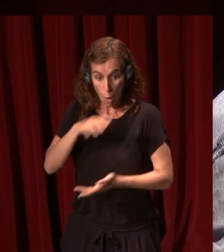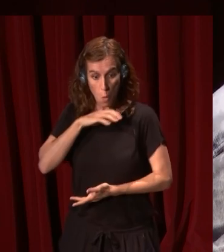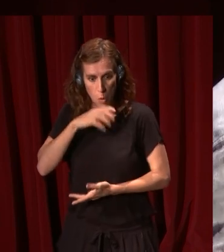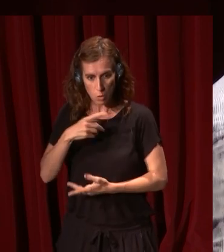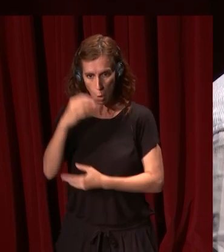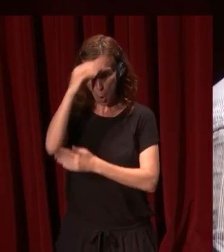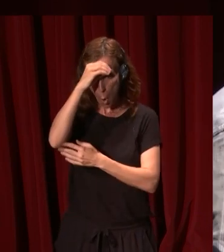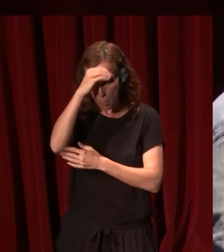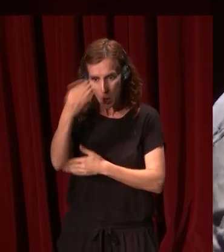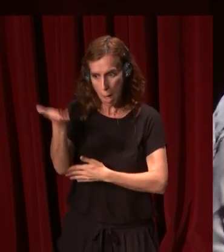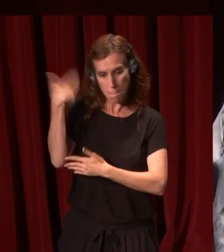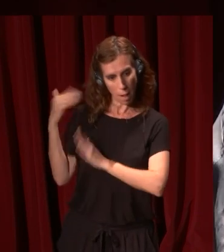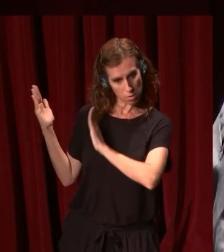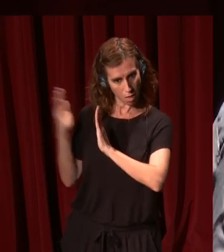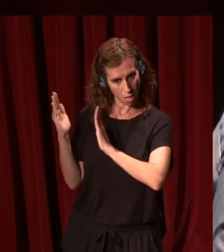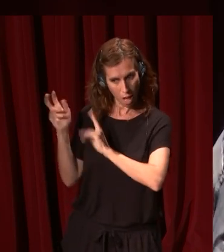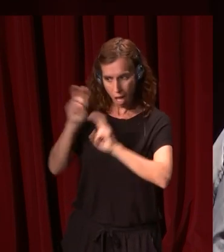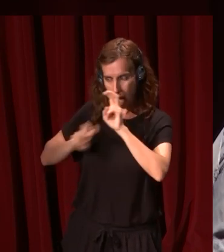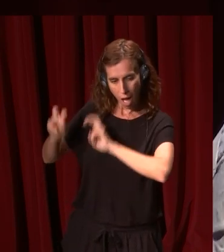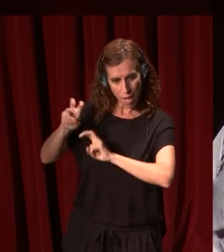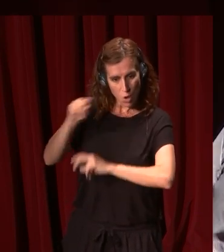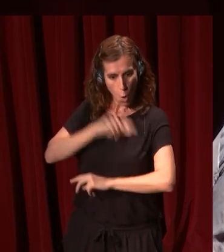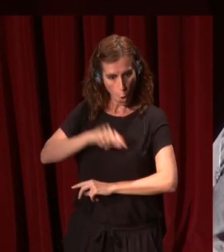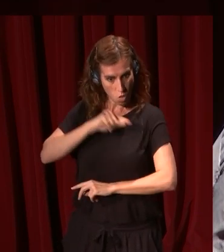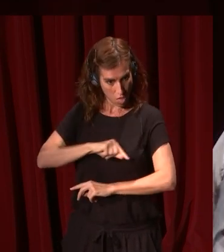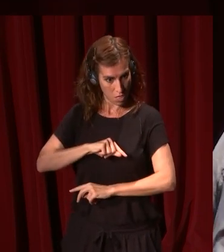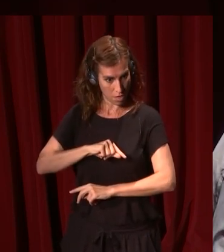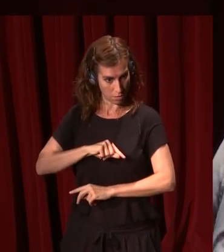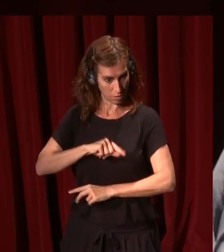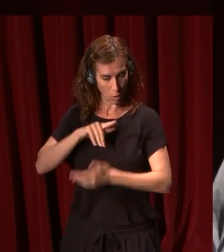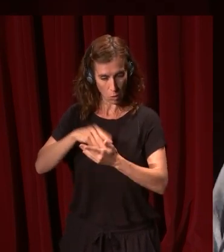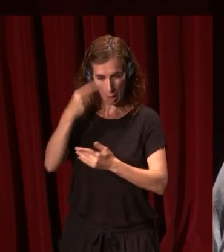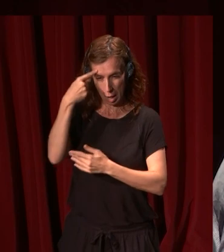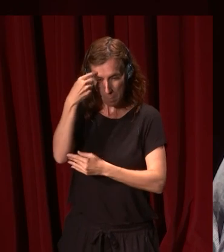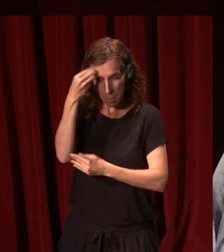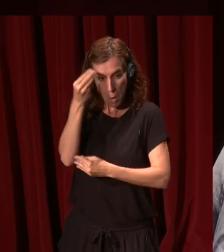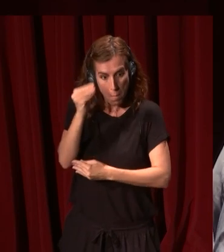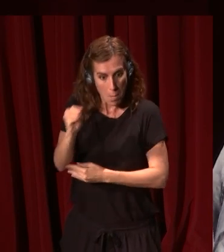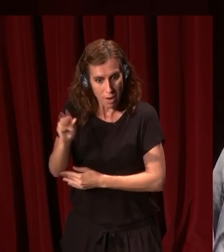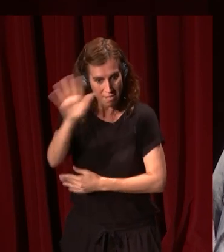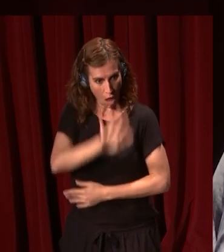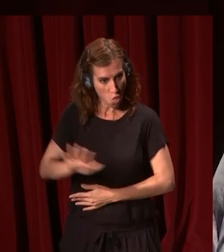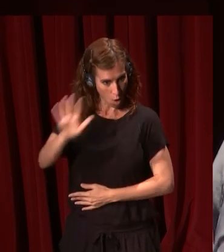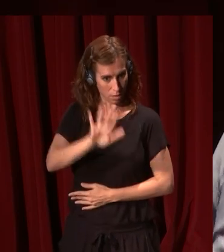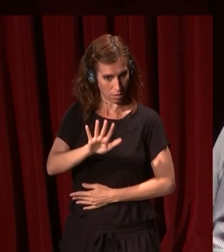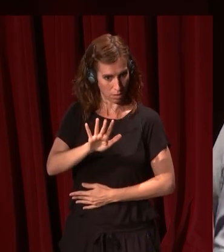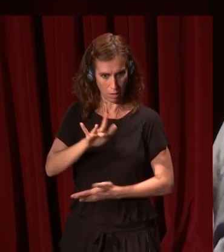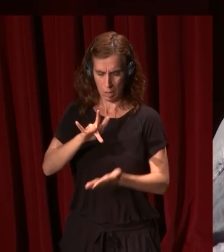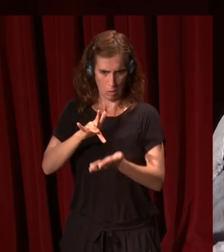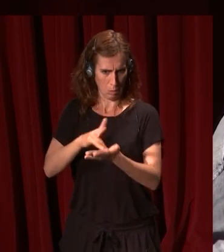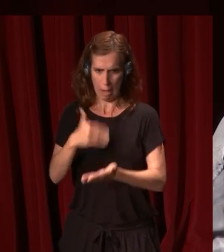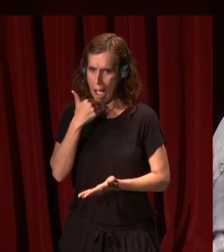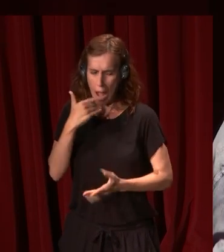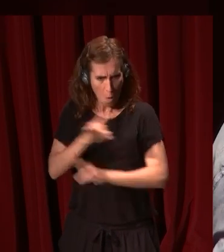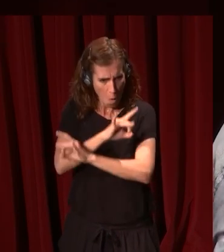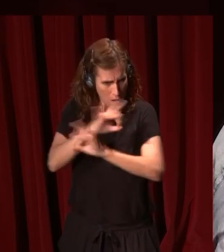las opiniones del pasado, y lo hacemos con esta conciencia de prejuicio nacionalista, digamos, de un punto de vista muy marcado, que podía haber